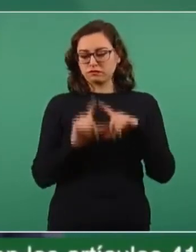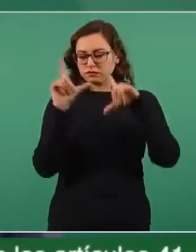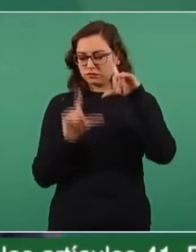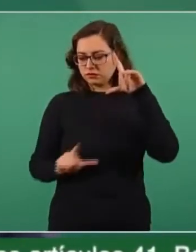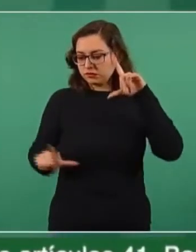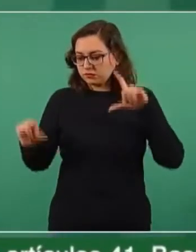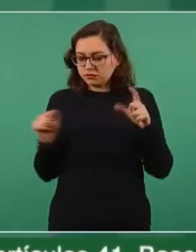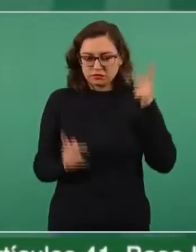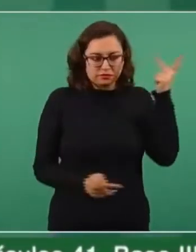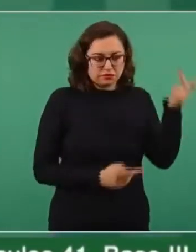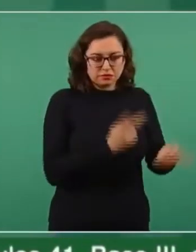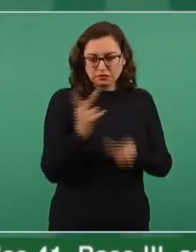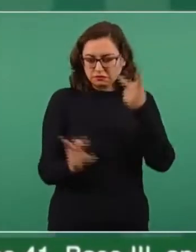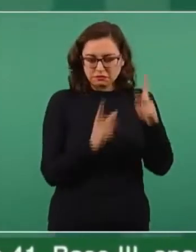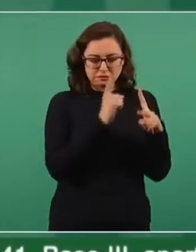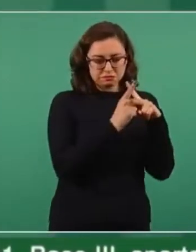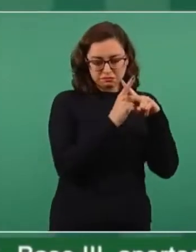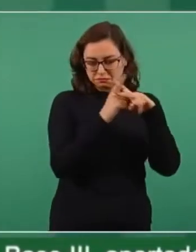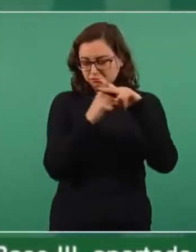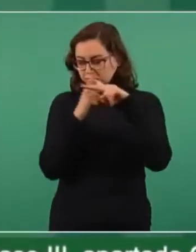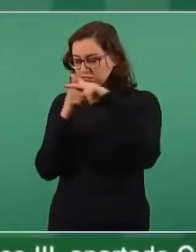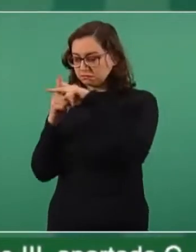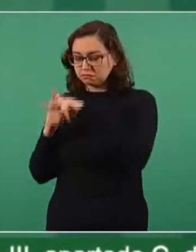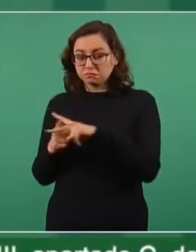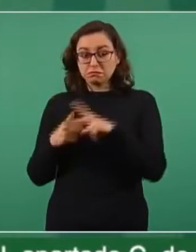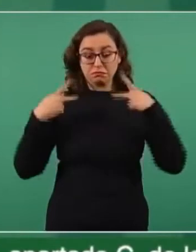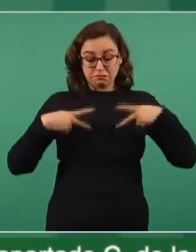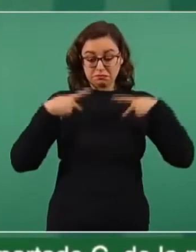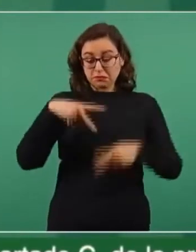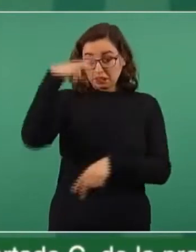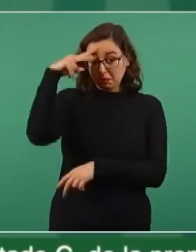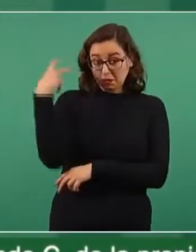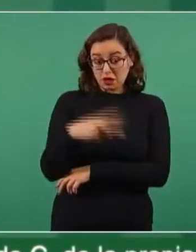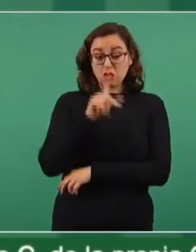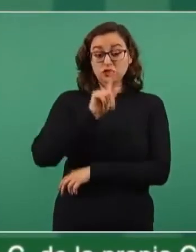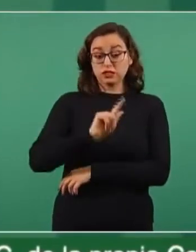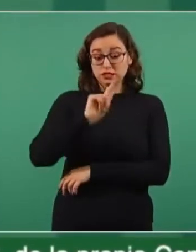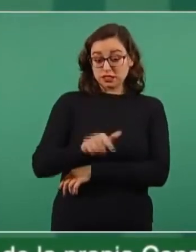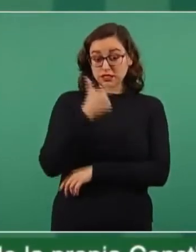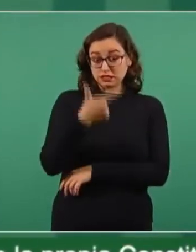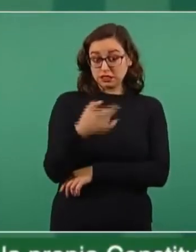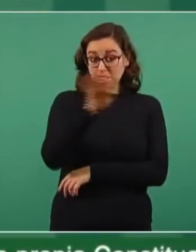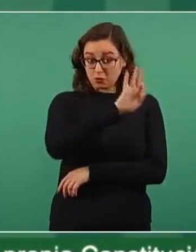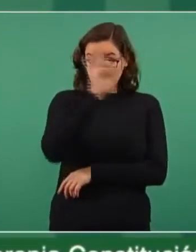el 77% de los mexicanos manifestó